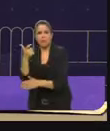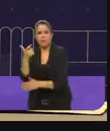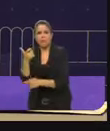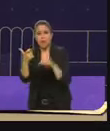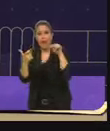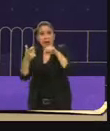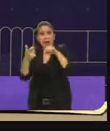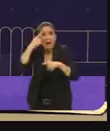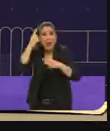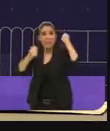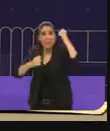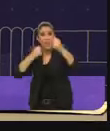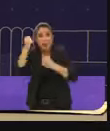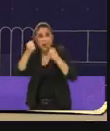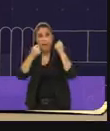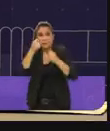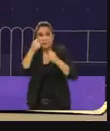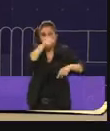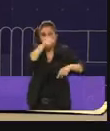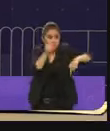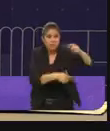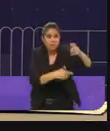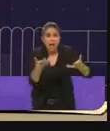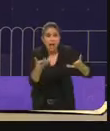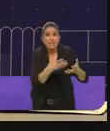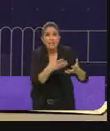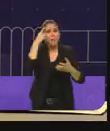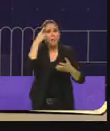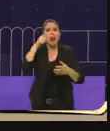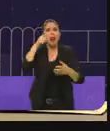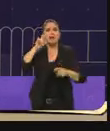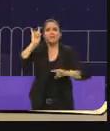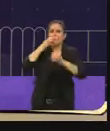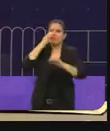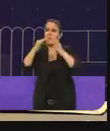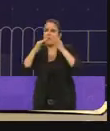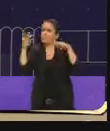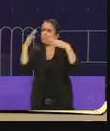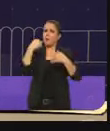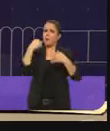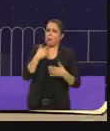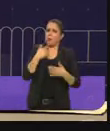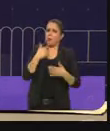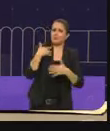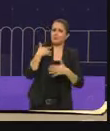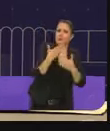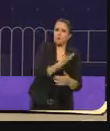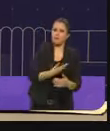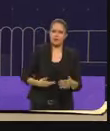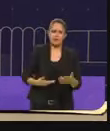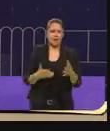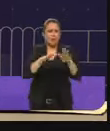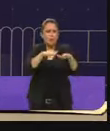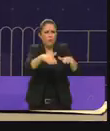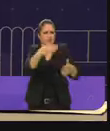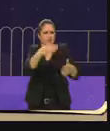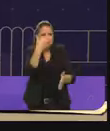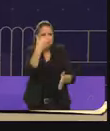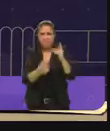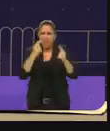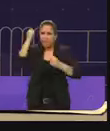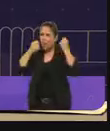promoción turística que utilizaron para sus campañas en lugar de traer más inversión en lugar de traer más turistas los